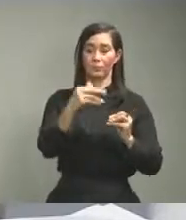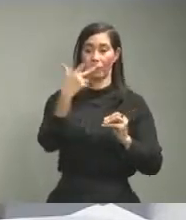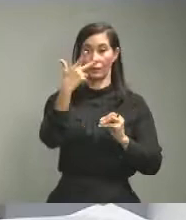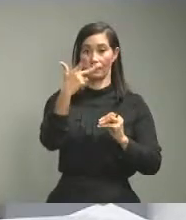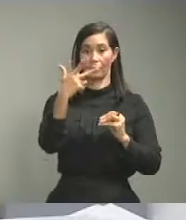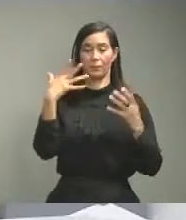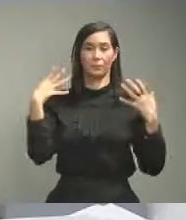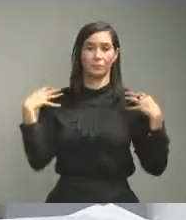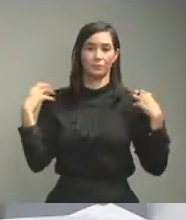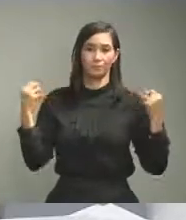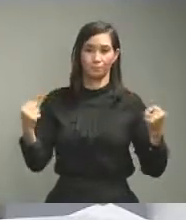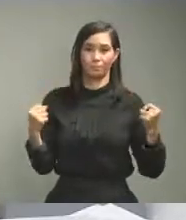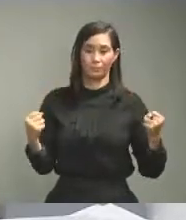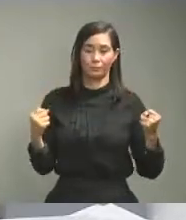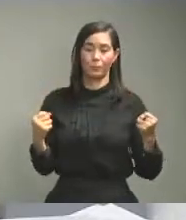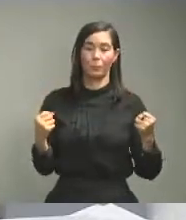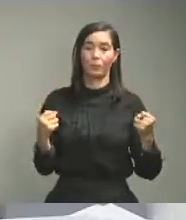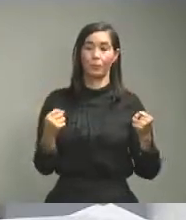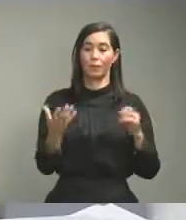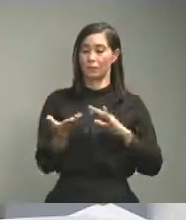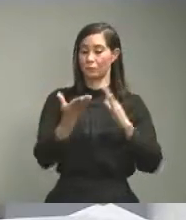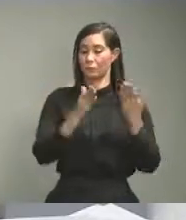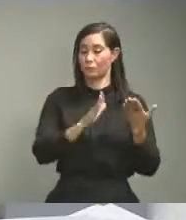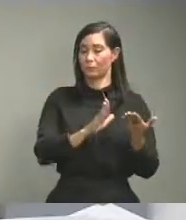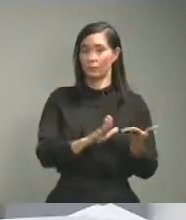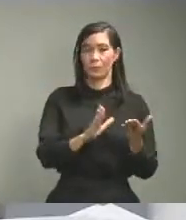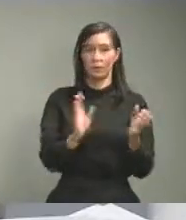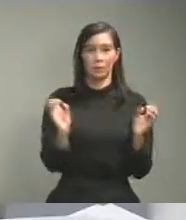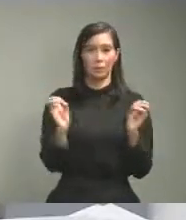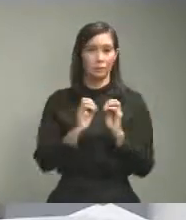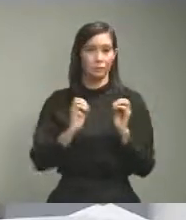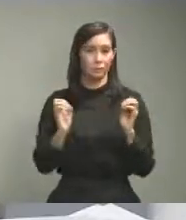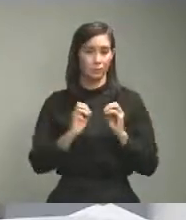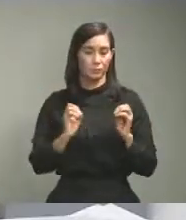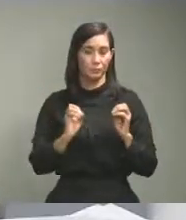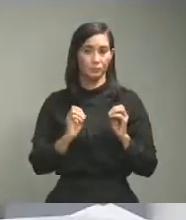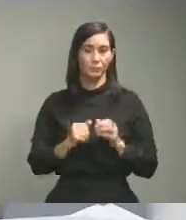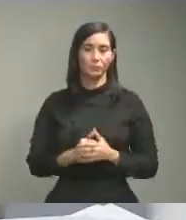recuperados 0 casos de fallecimientos